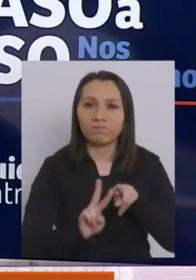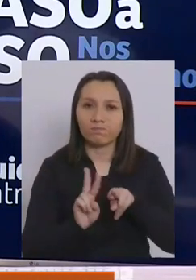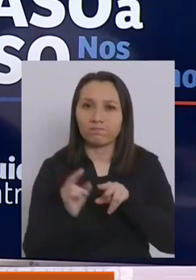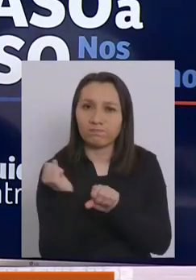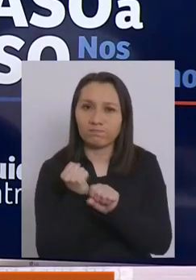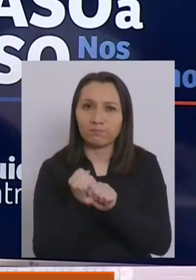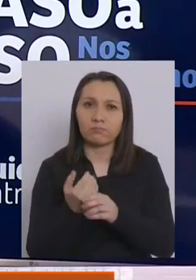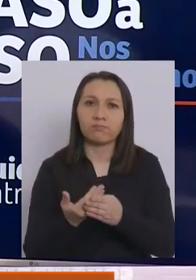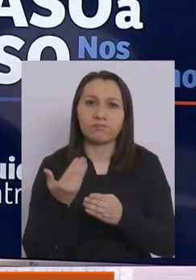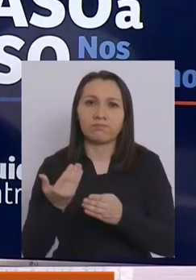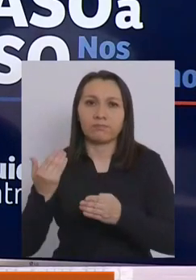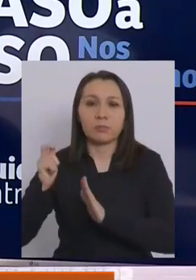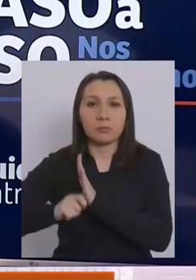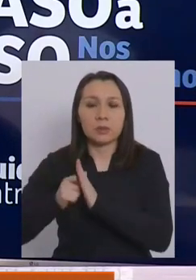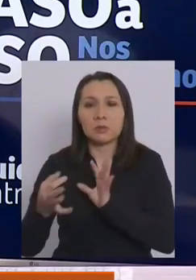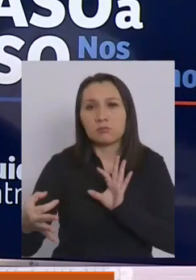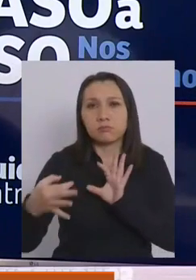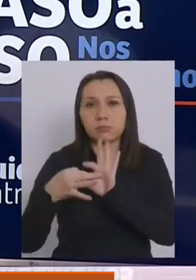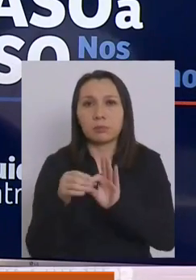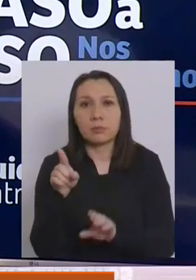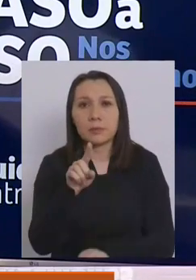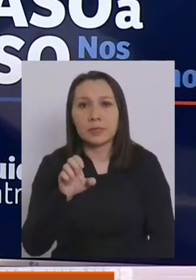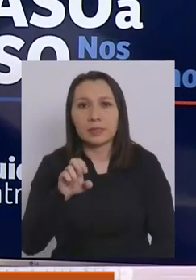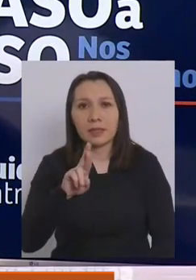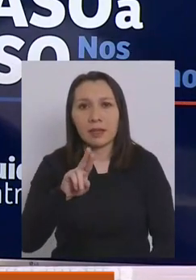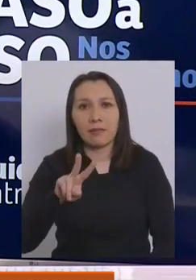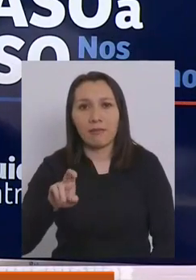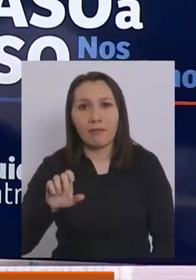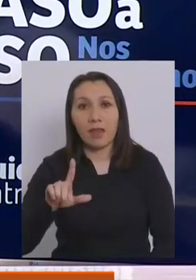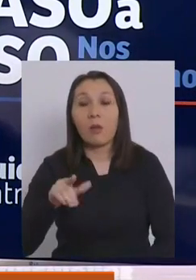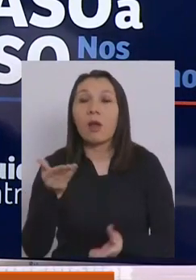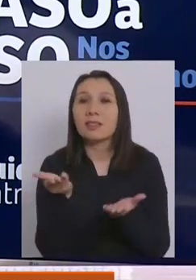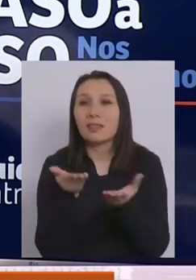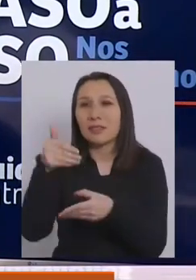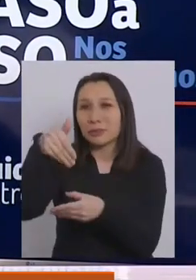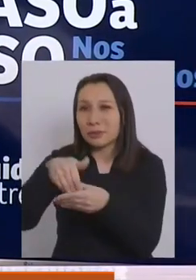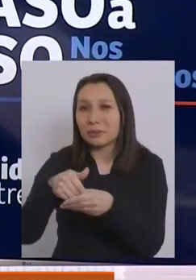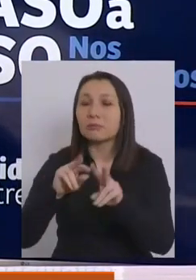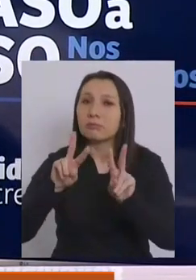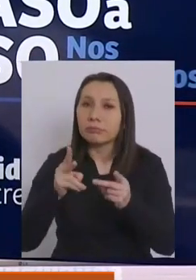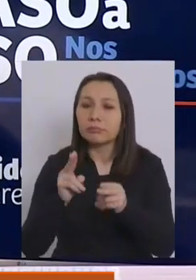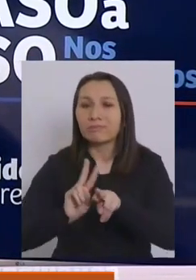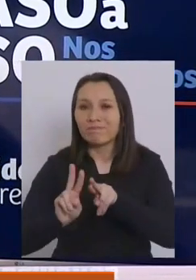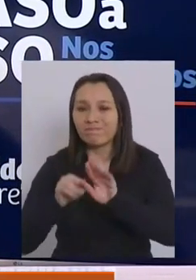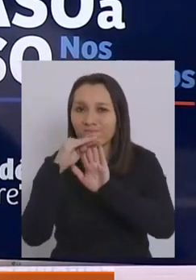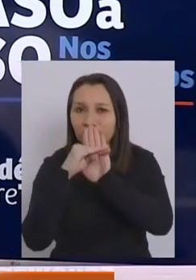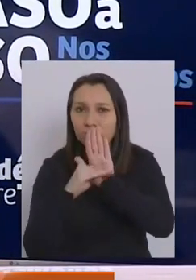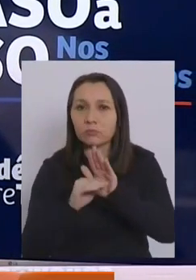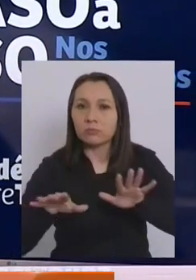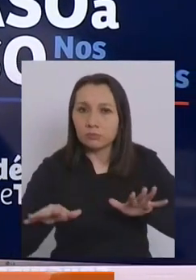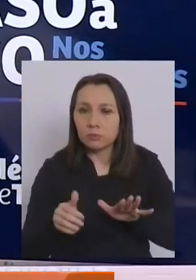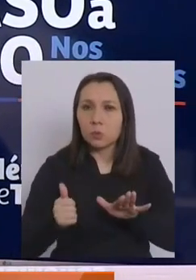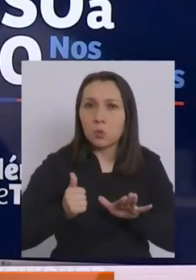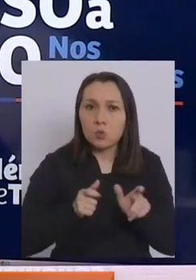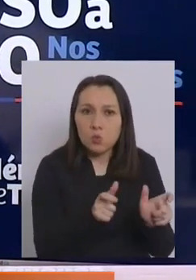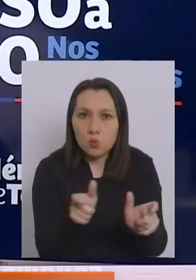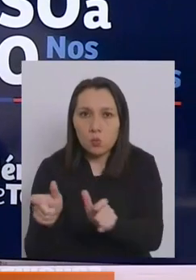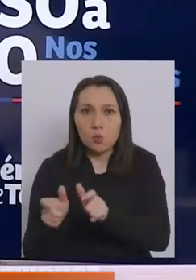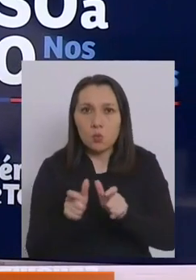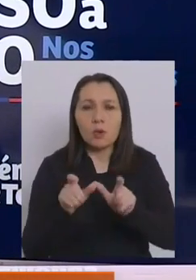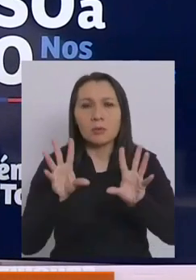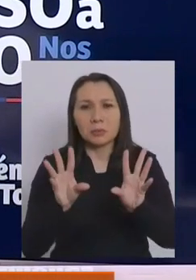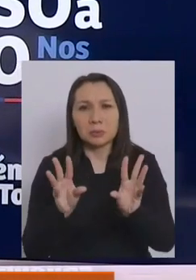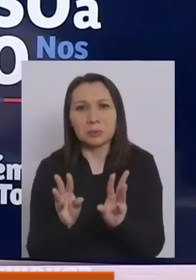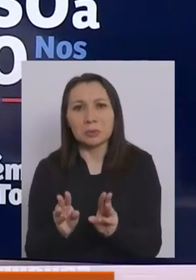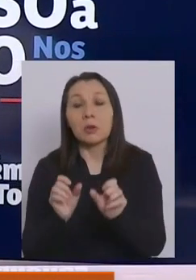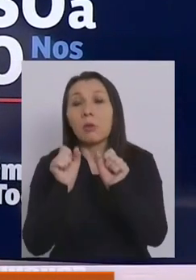durante varios meses con el CERVEL, con el Servicio Electoral, para poder ejecutar una serie de medidas de mitigación con el fin de